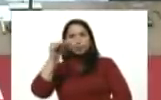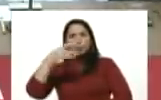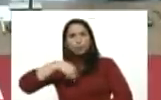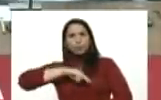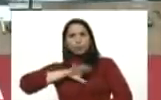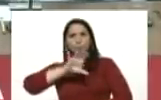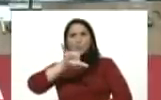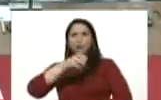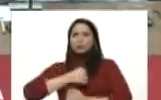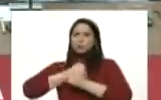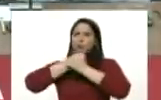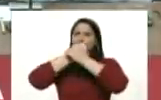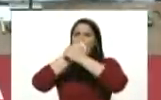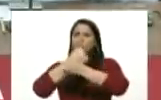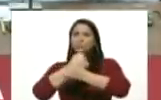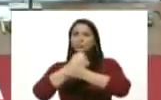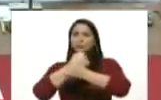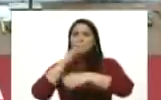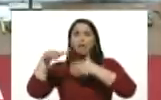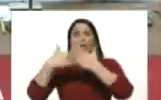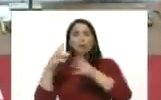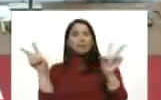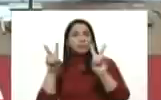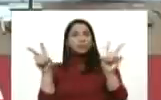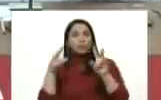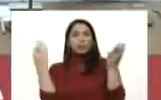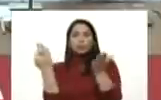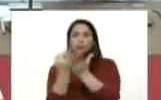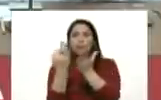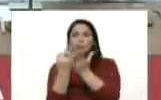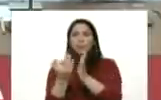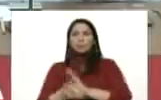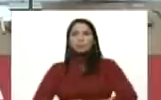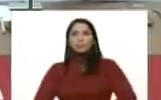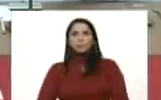nuestra patria amada hasta la victoria siempre